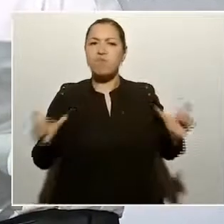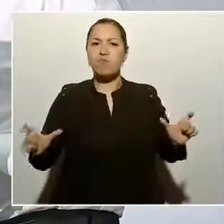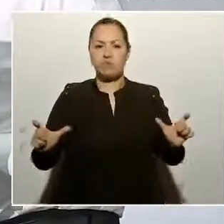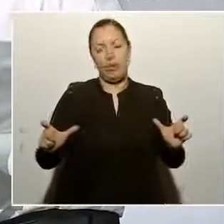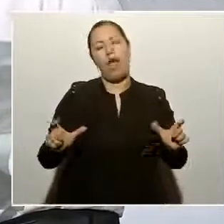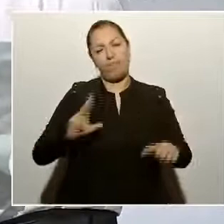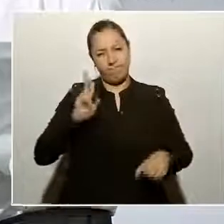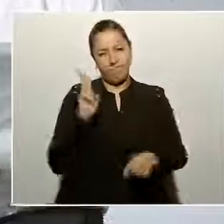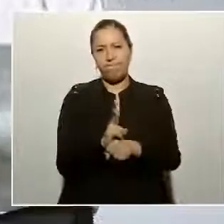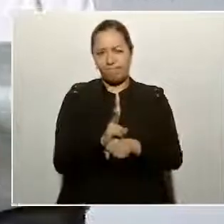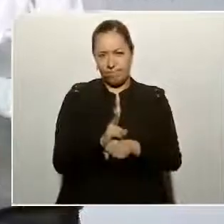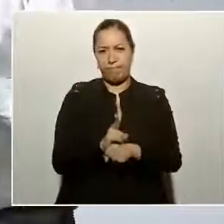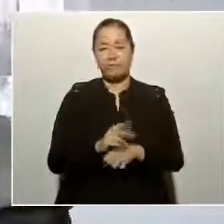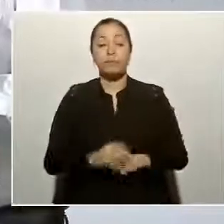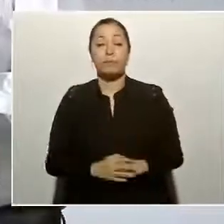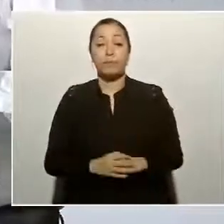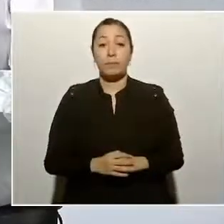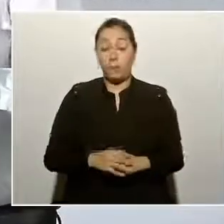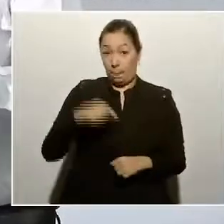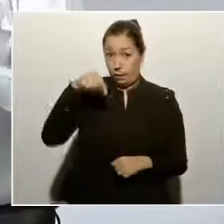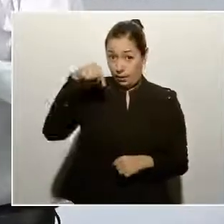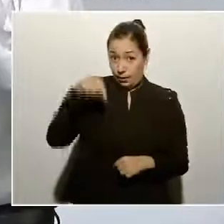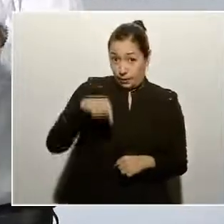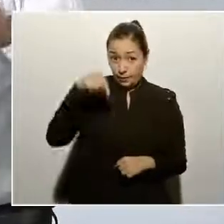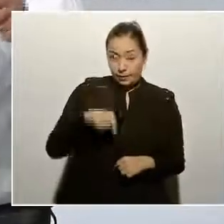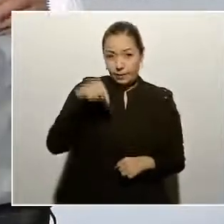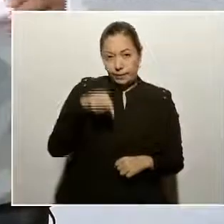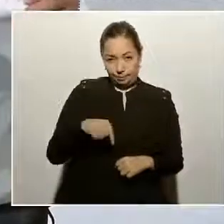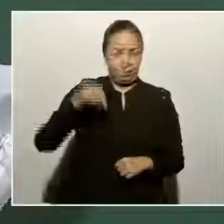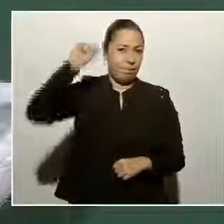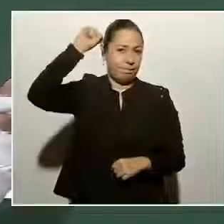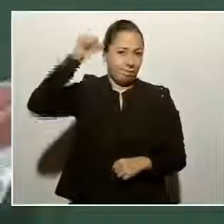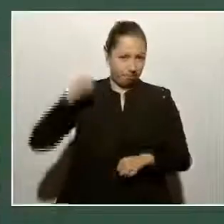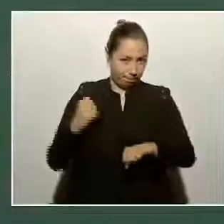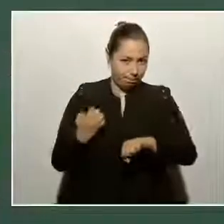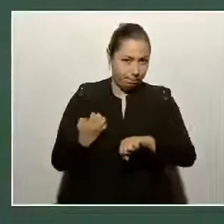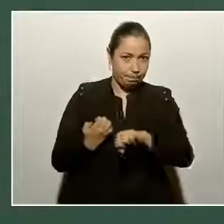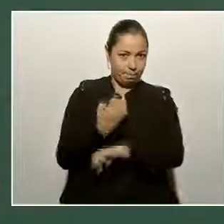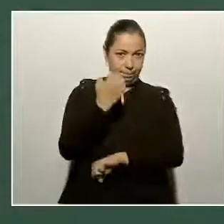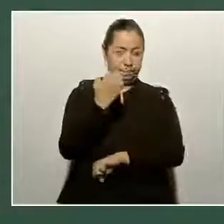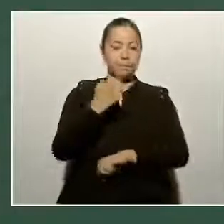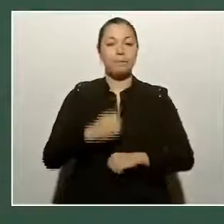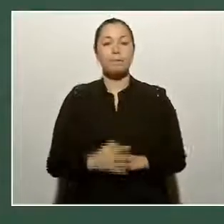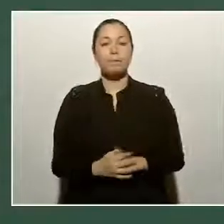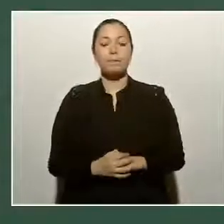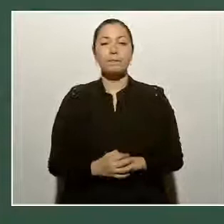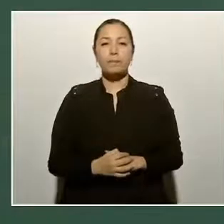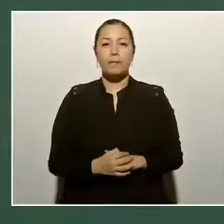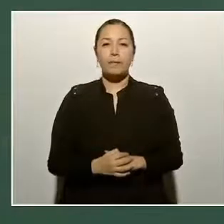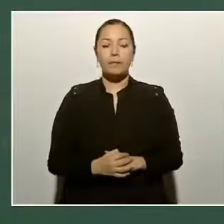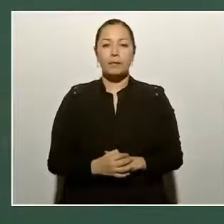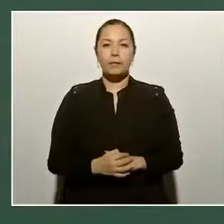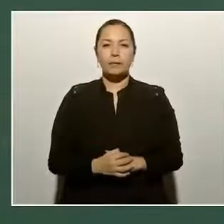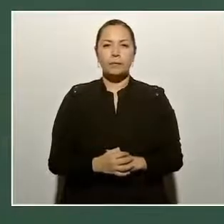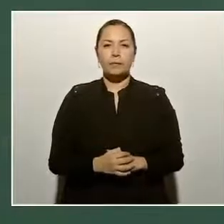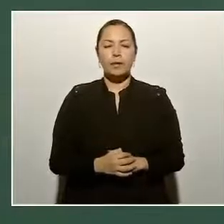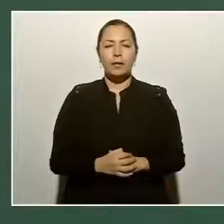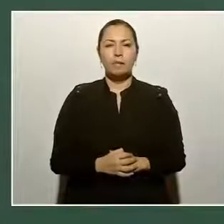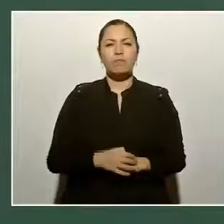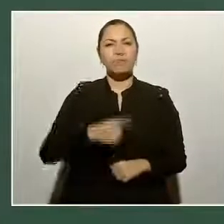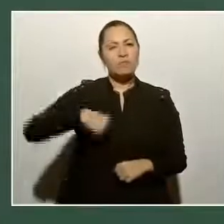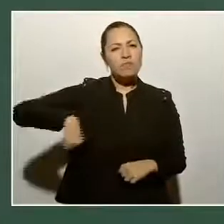Aquí en Sinaloa, estamos